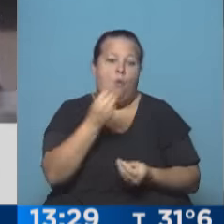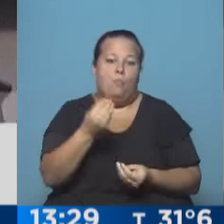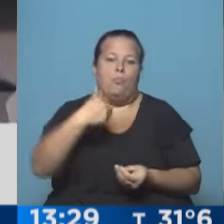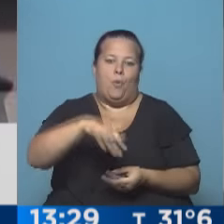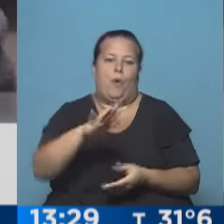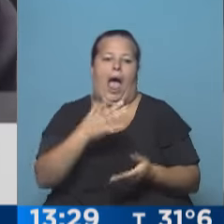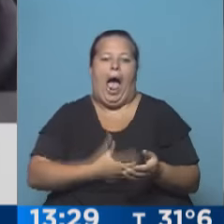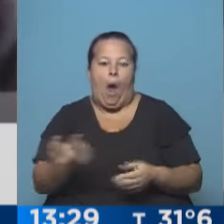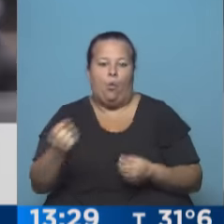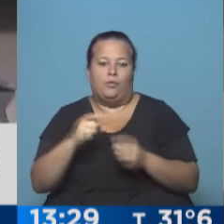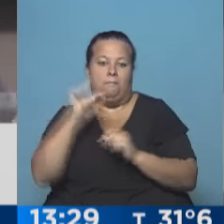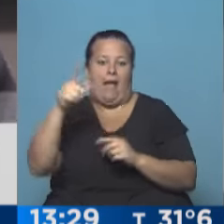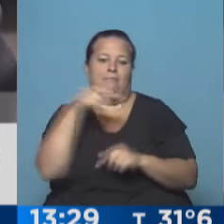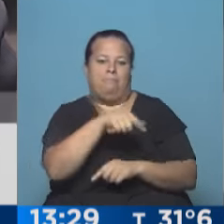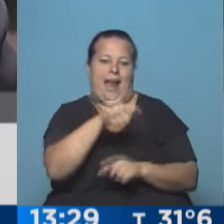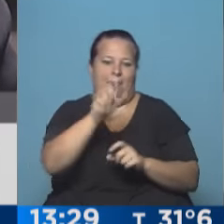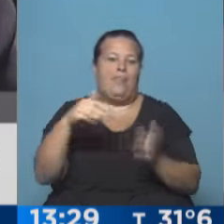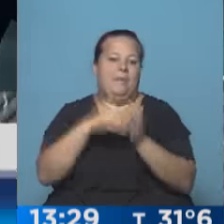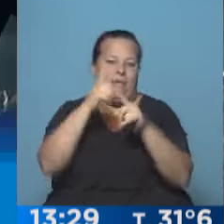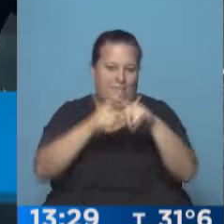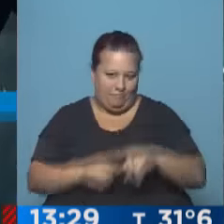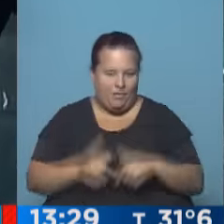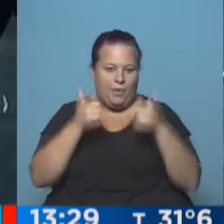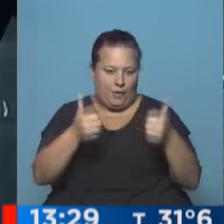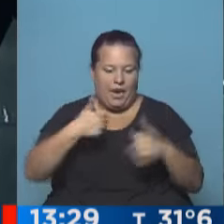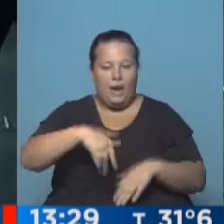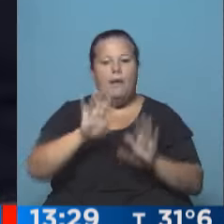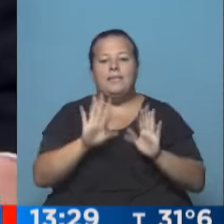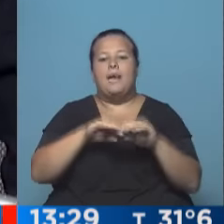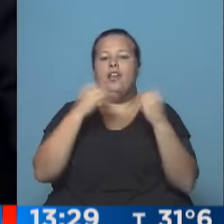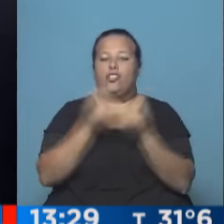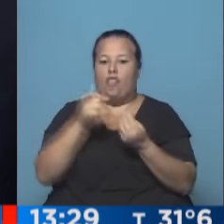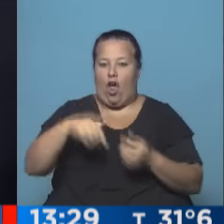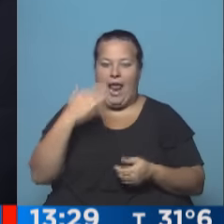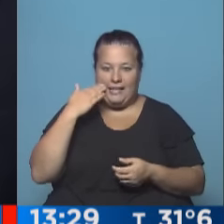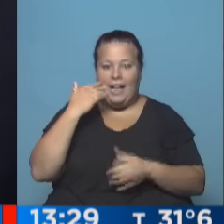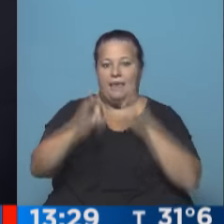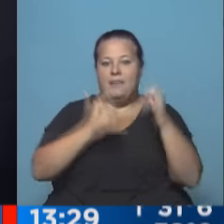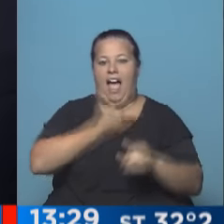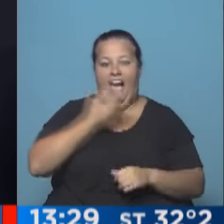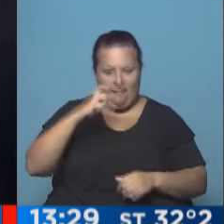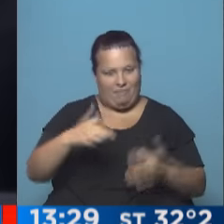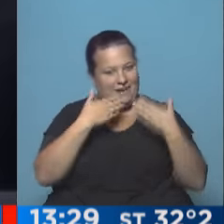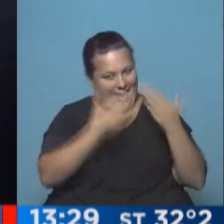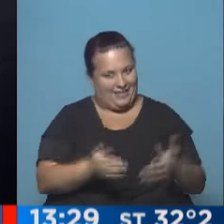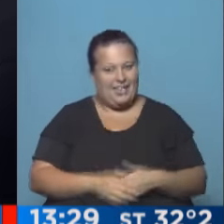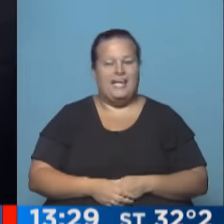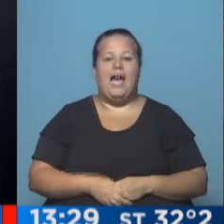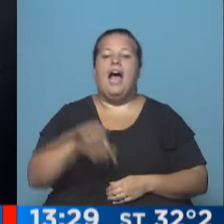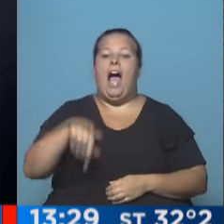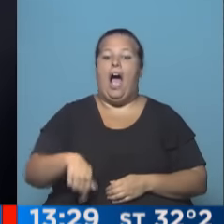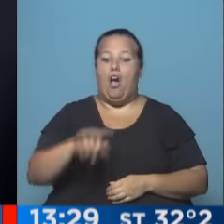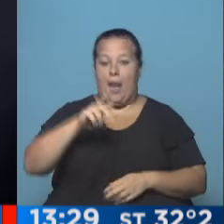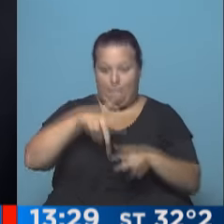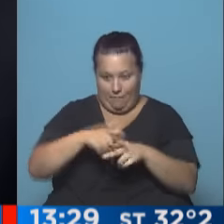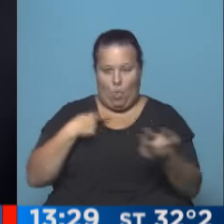un ajuste a su favor de acuerdo al nuevo CAIP. Bien, Raúl, estaremos esperando las precisiones esta tarde entonces de la AFIP. De nada. Hacemos